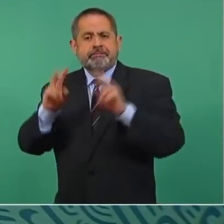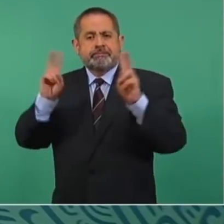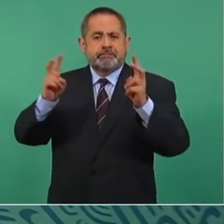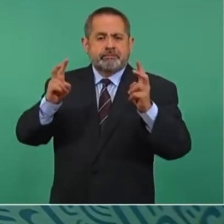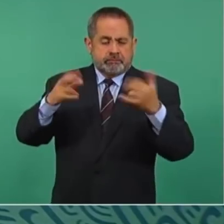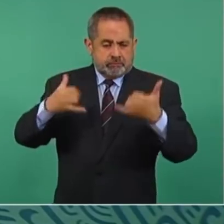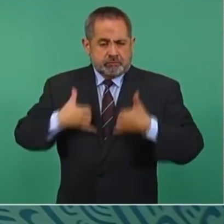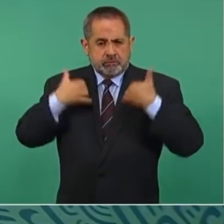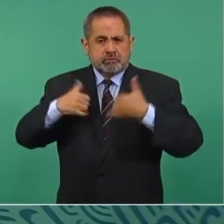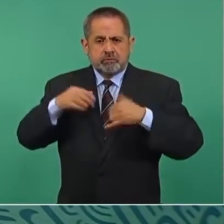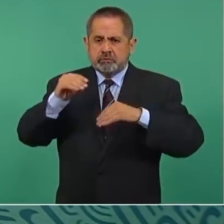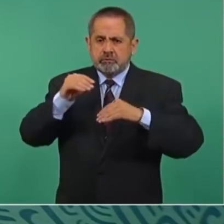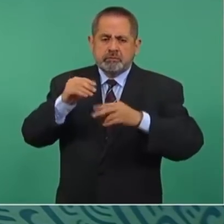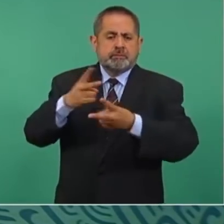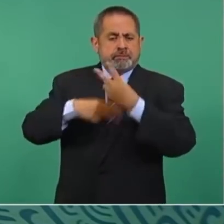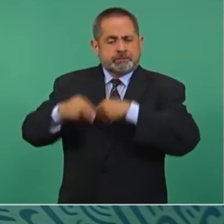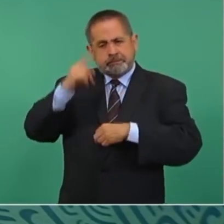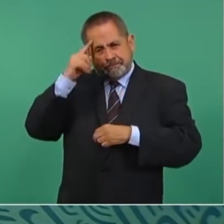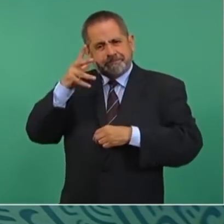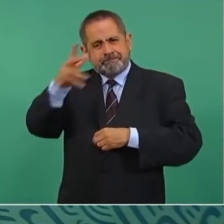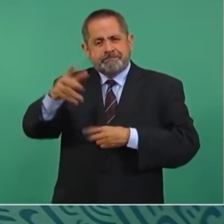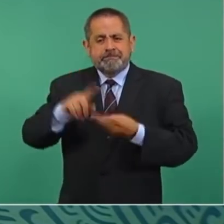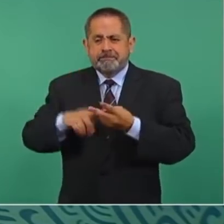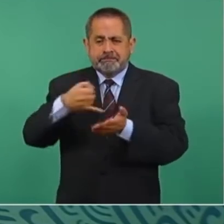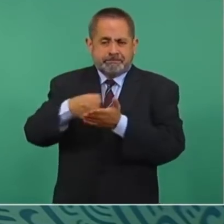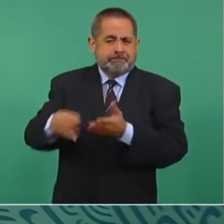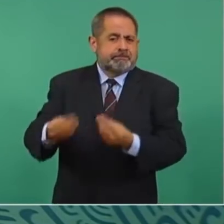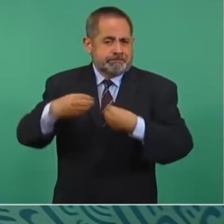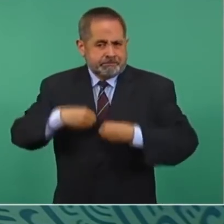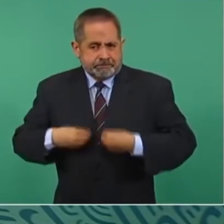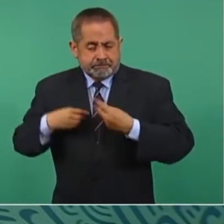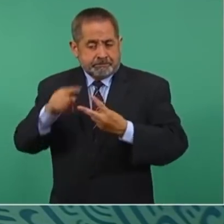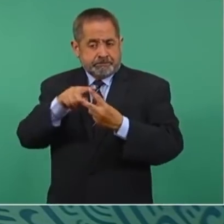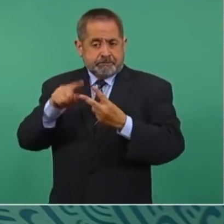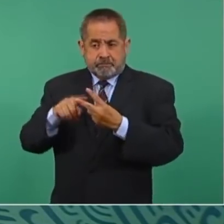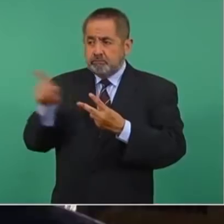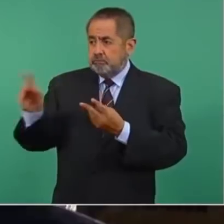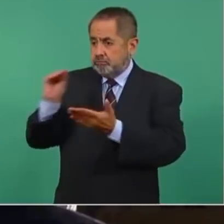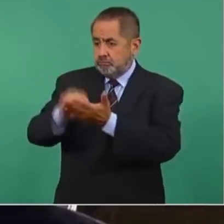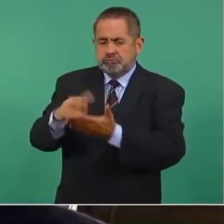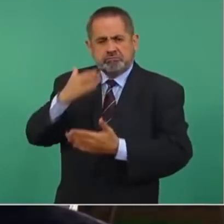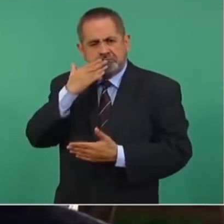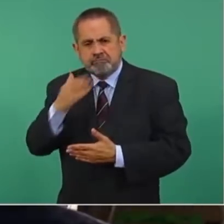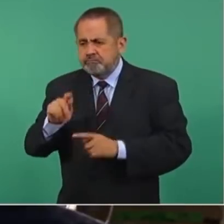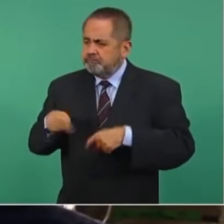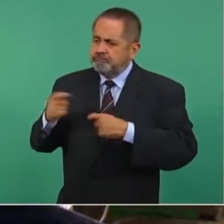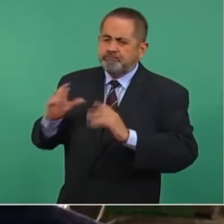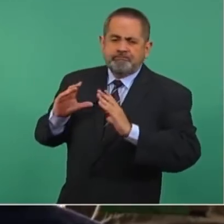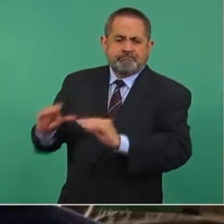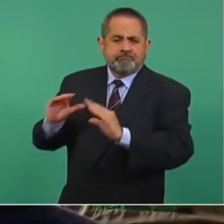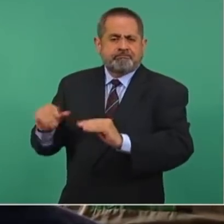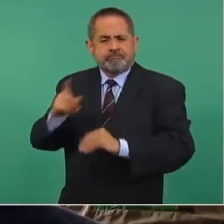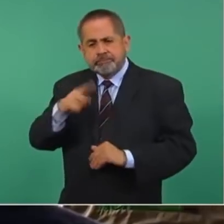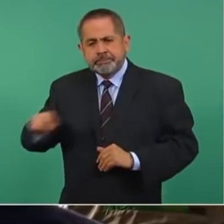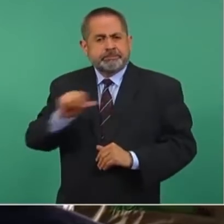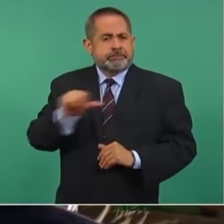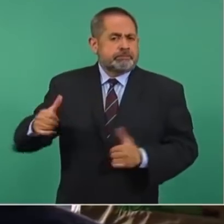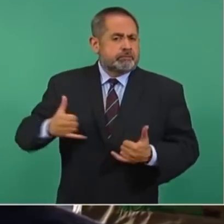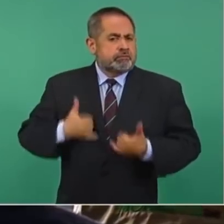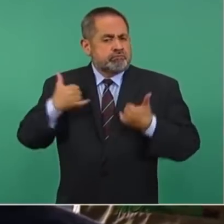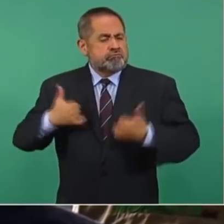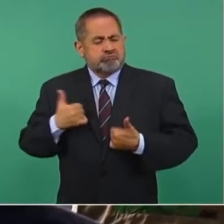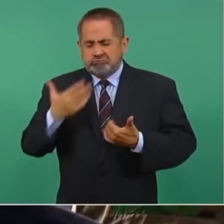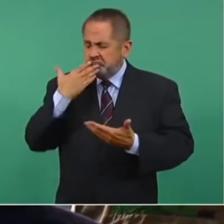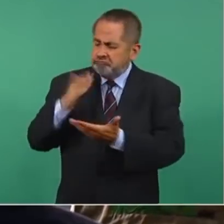Construyendo el Futuro y Sembrando Vida para proporcionar empleo y capacitación a las juventudes, así como para